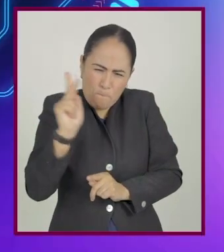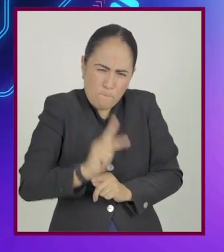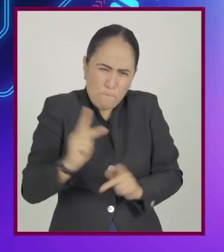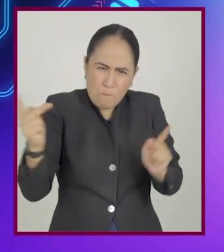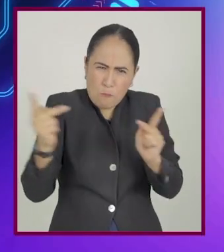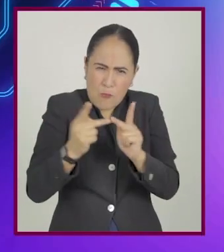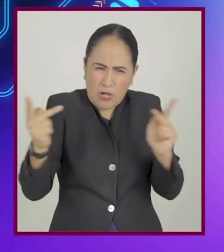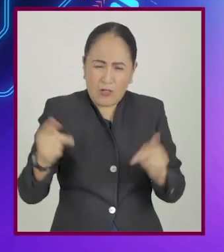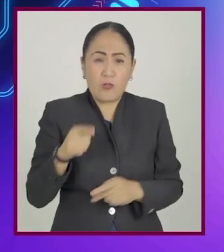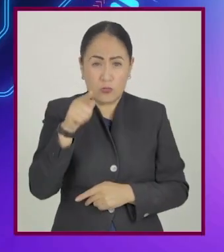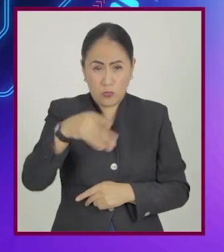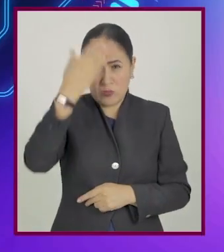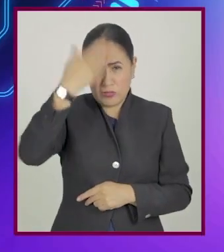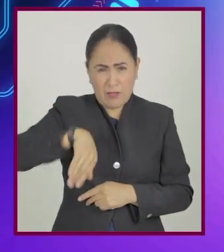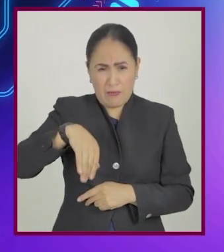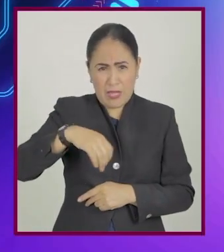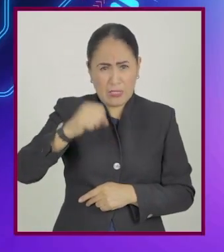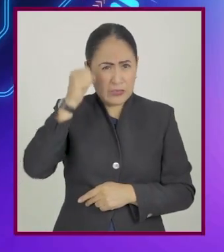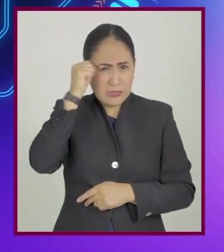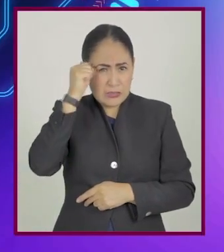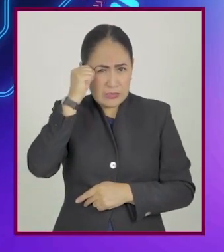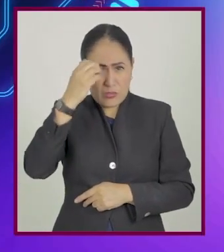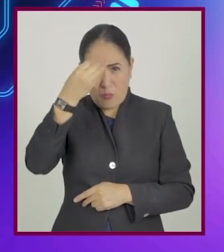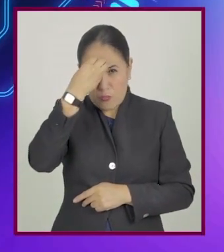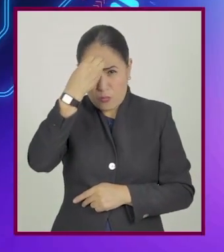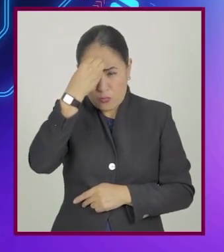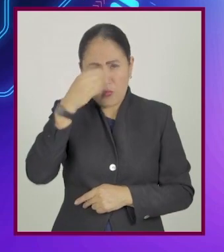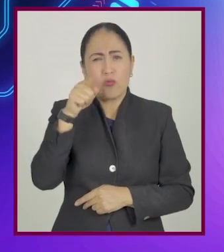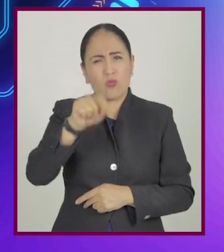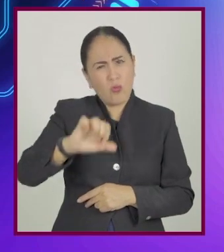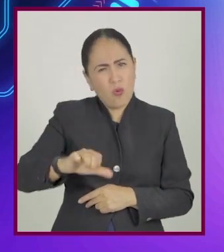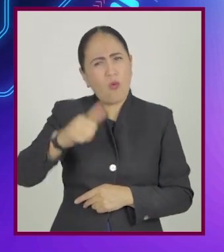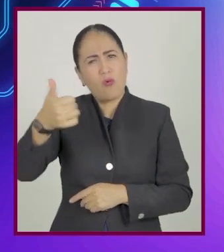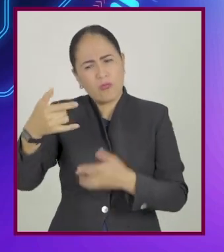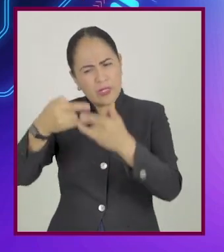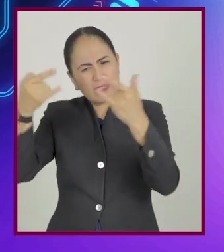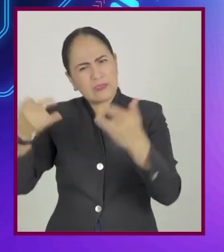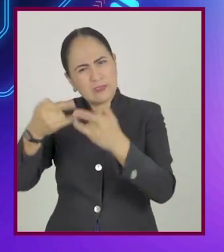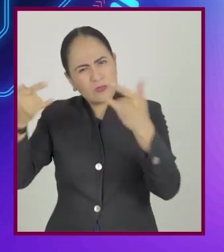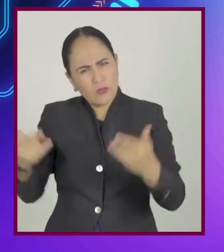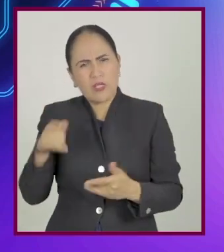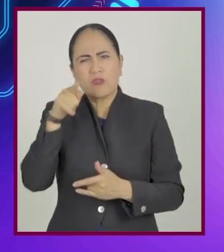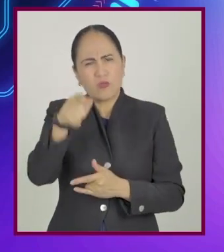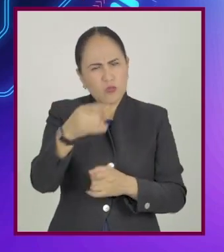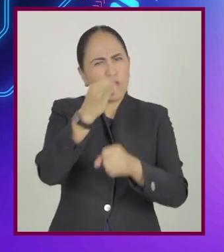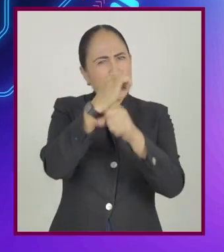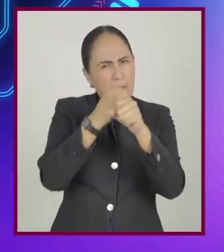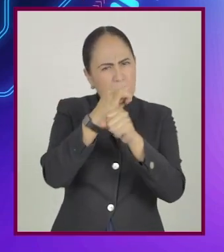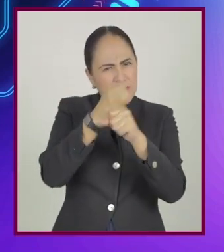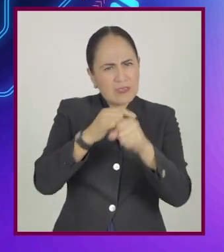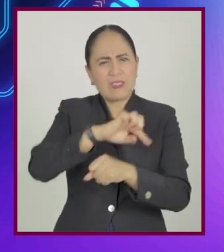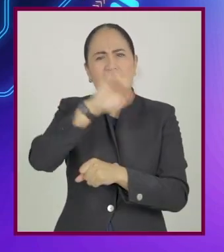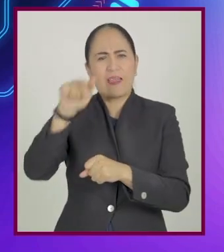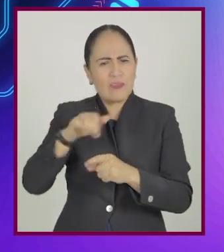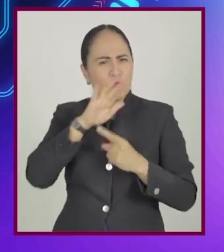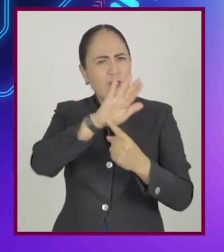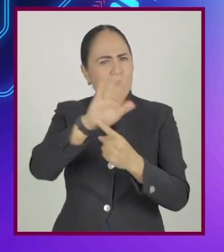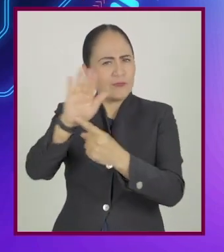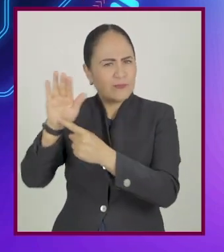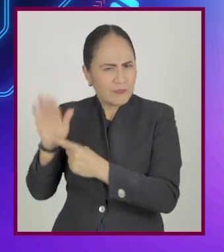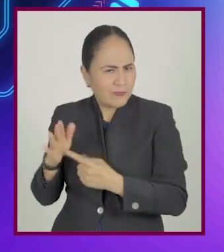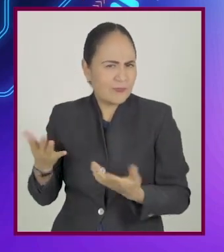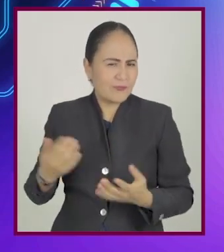¿Sabías que existía este tipo de síndrome? ¿Qué otros casos conoces? Te invitamos a que investigues y nos